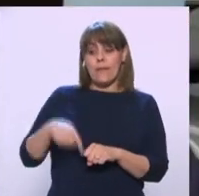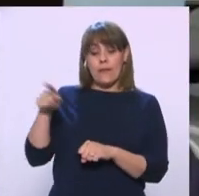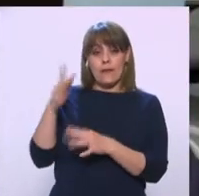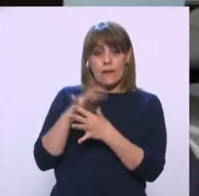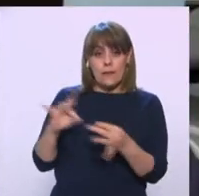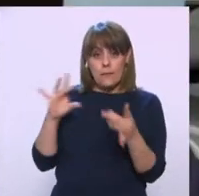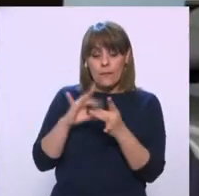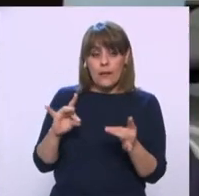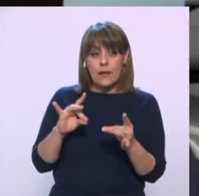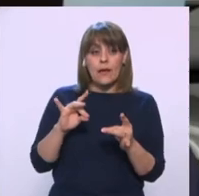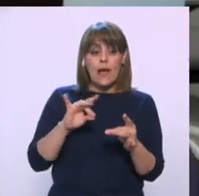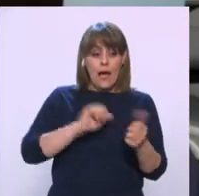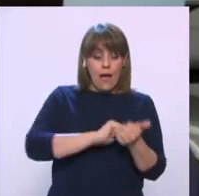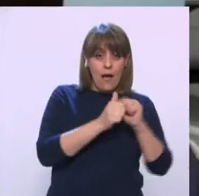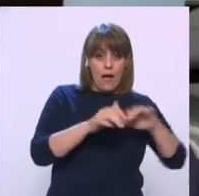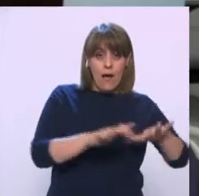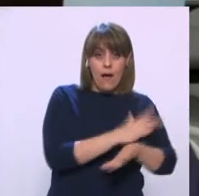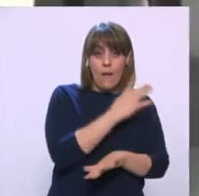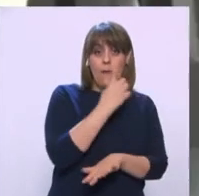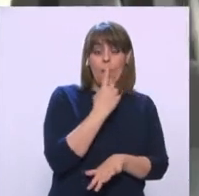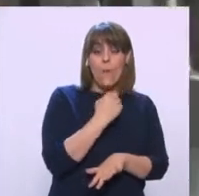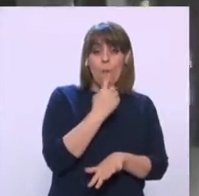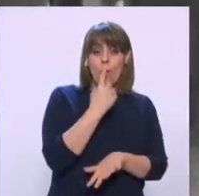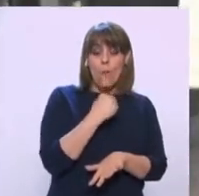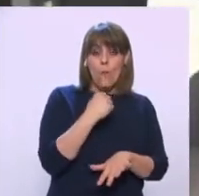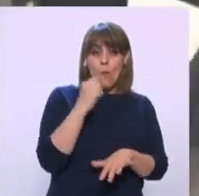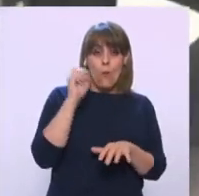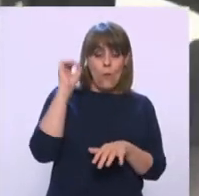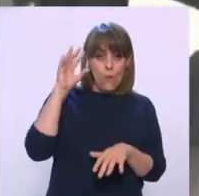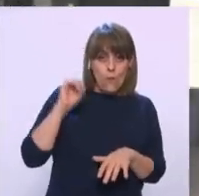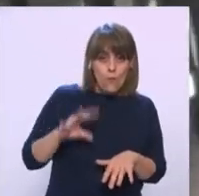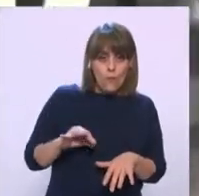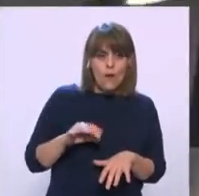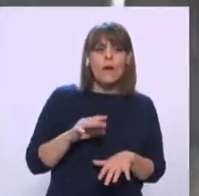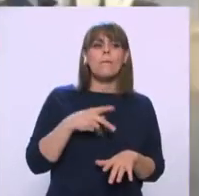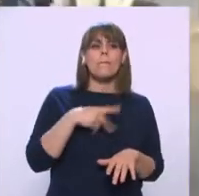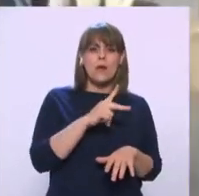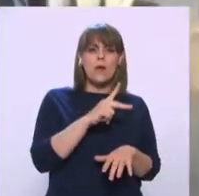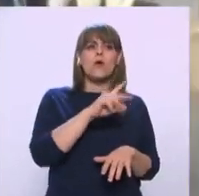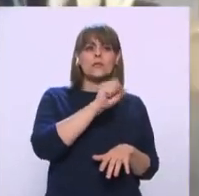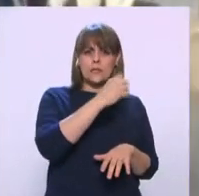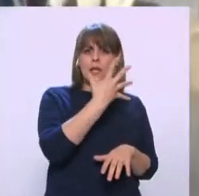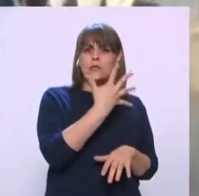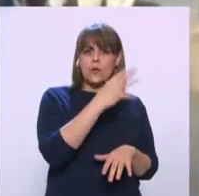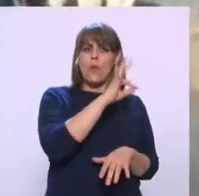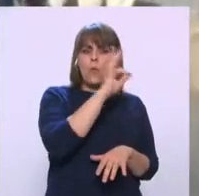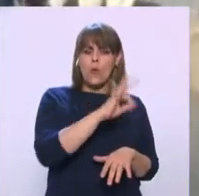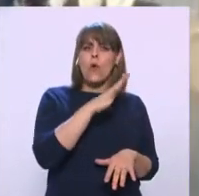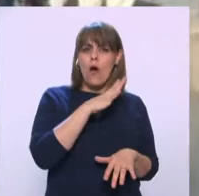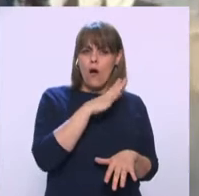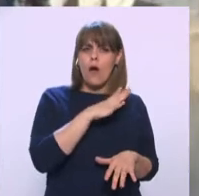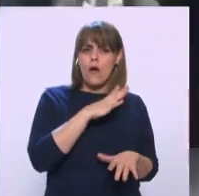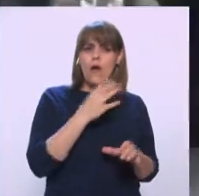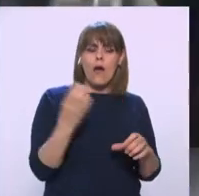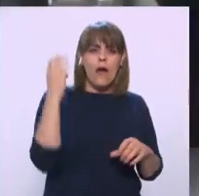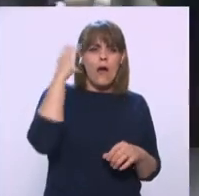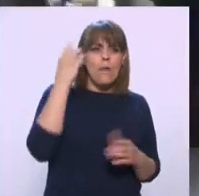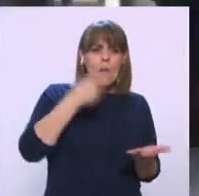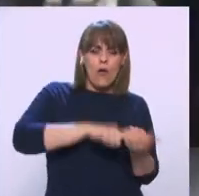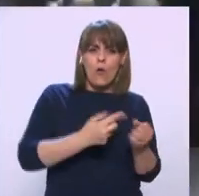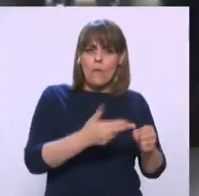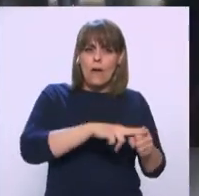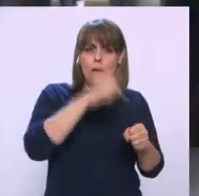pesar Del cambio En el color Del semáforo El estado cuenta Con 65% De disponibilidad De camas Para casos no graves